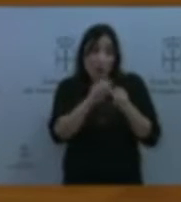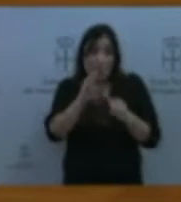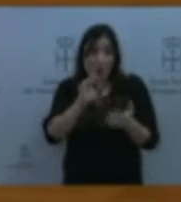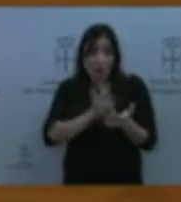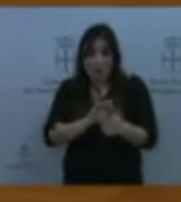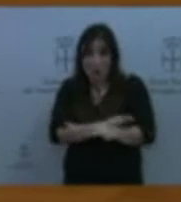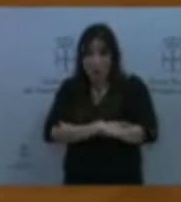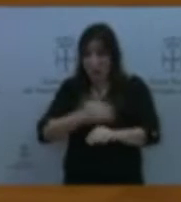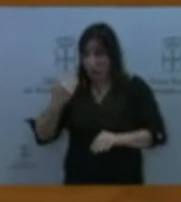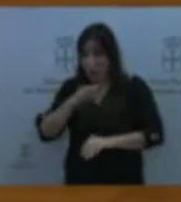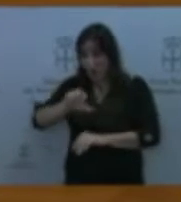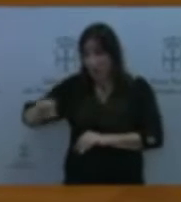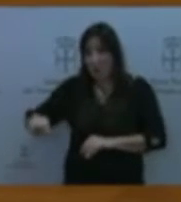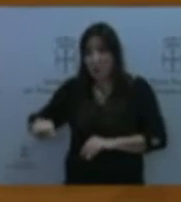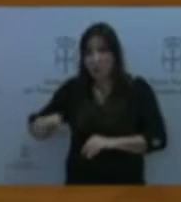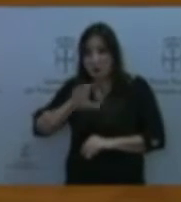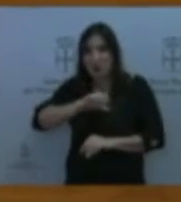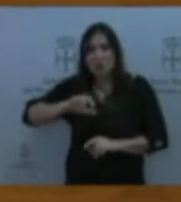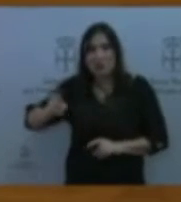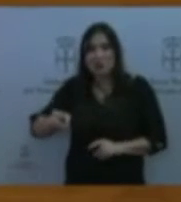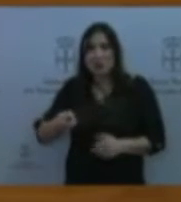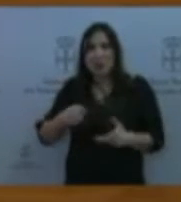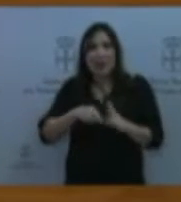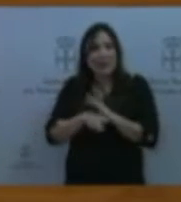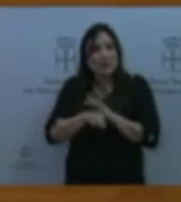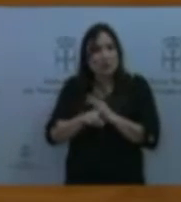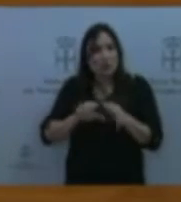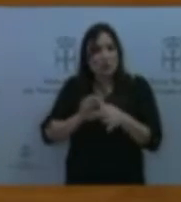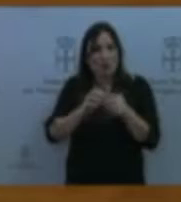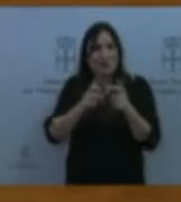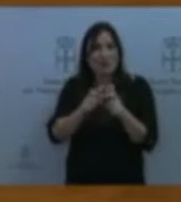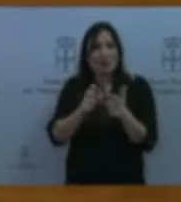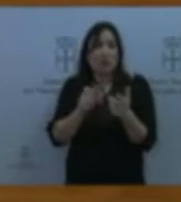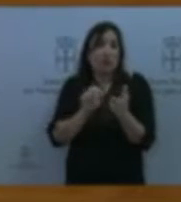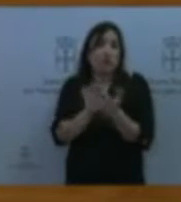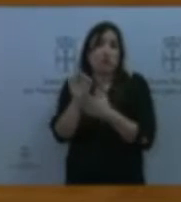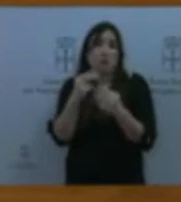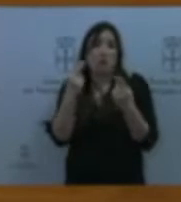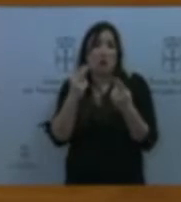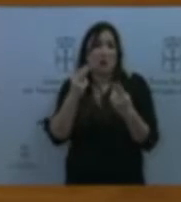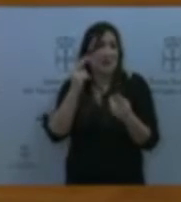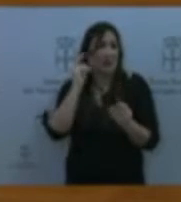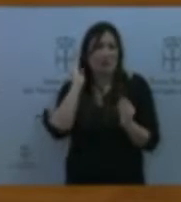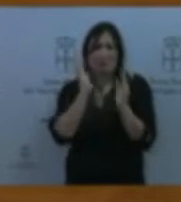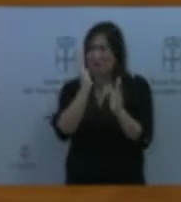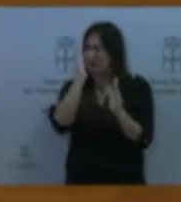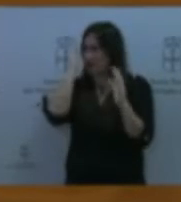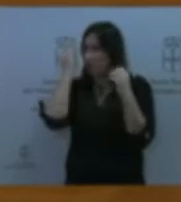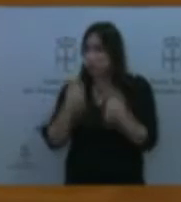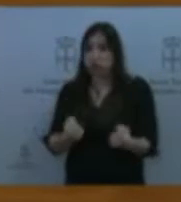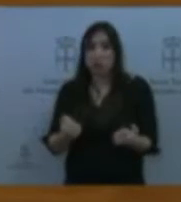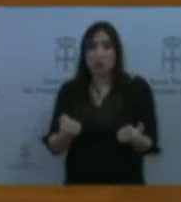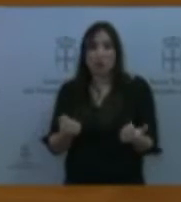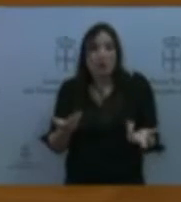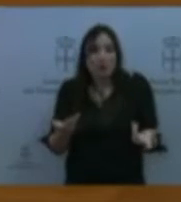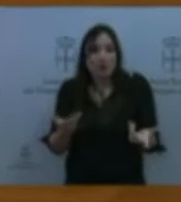que hace, la posición que tiene respecto a los servicios públicos es absolutamente destructiva. Es absolutamente destructiva. La posición del Partido Popular es desmontar los